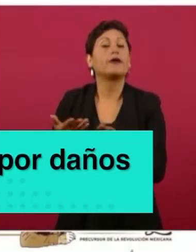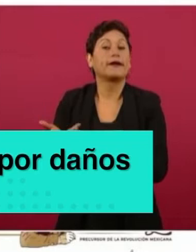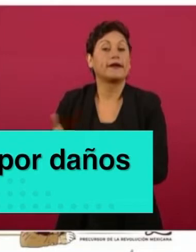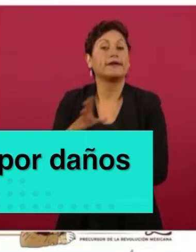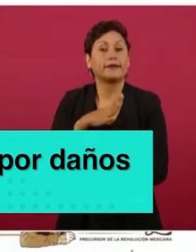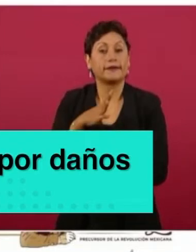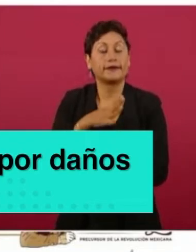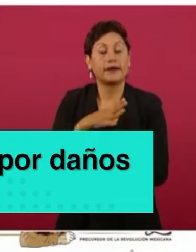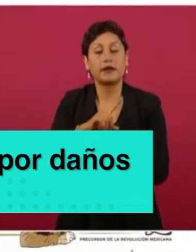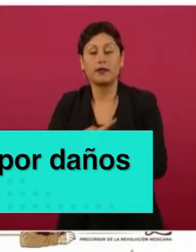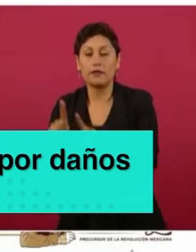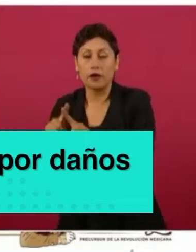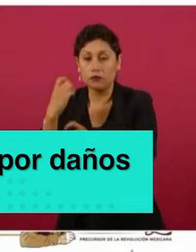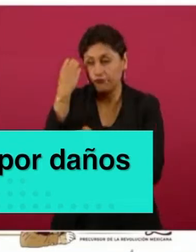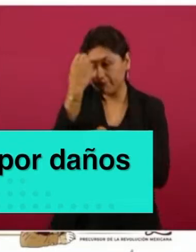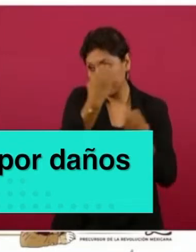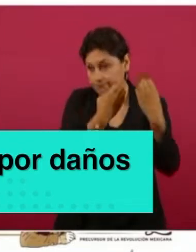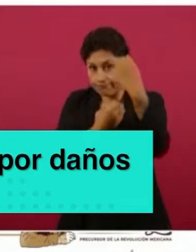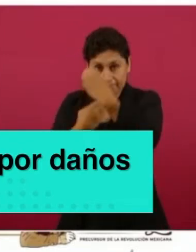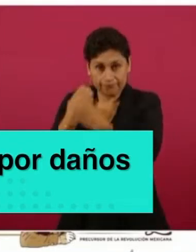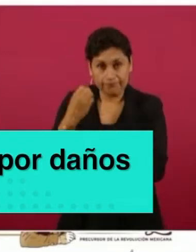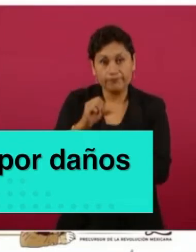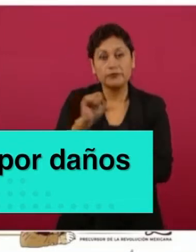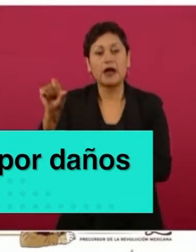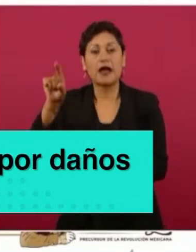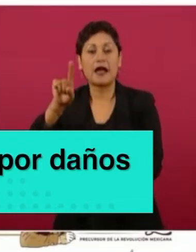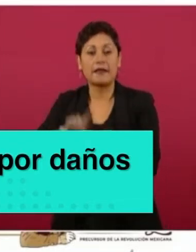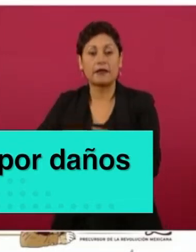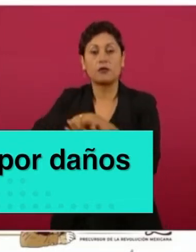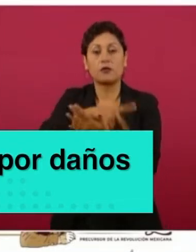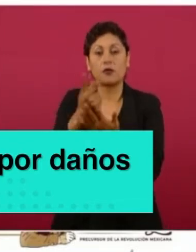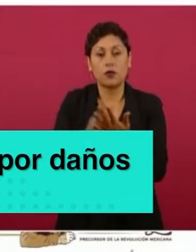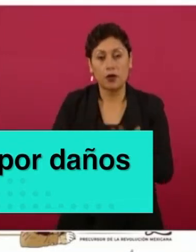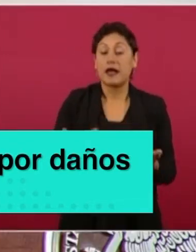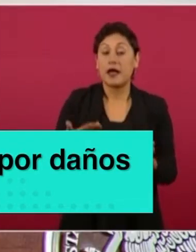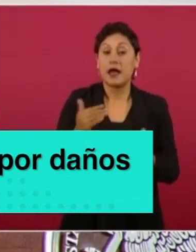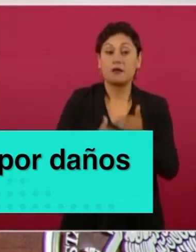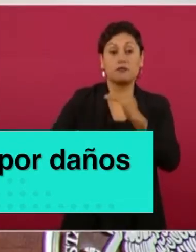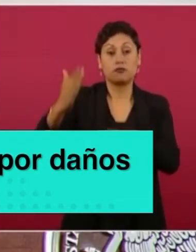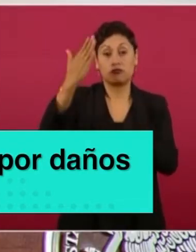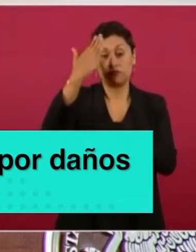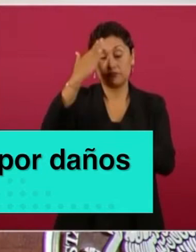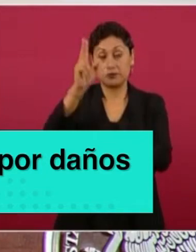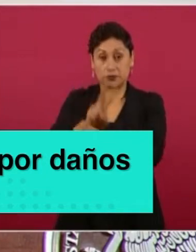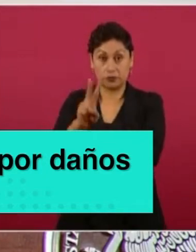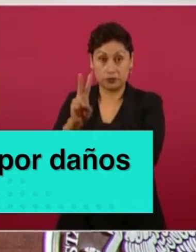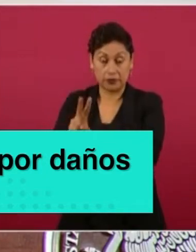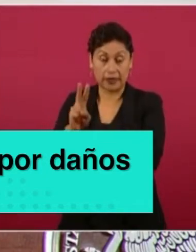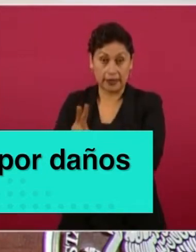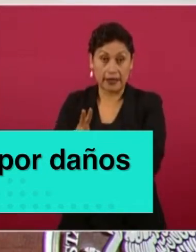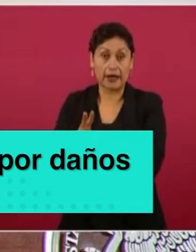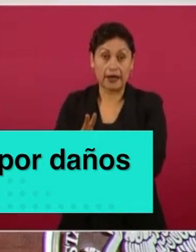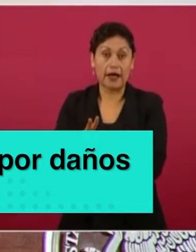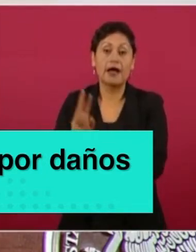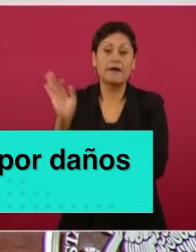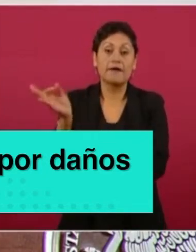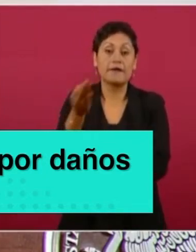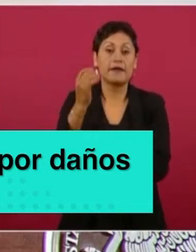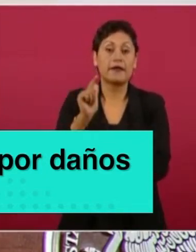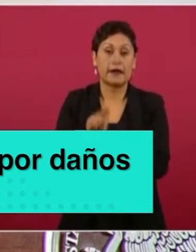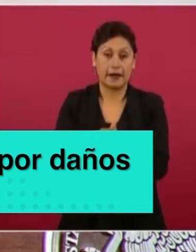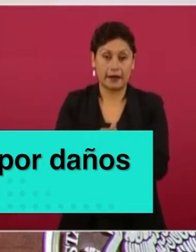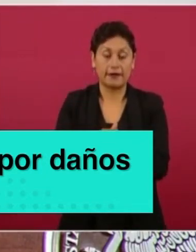contra de Segalmex, Liconza y Diconza. En la conferencia de prensa matutina del presidente de México, el titular de la